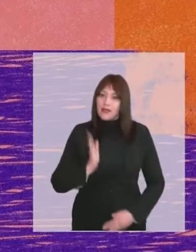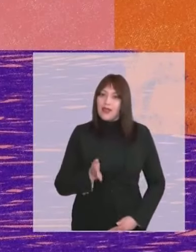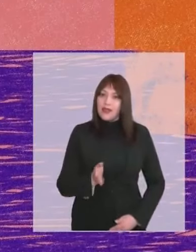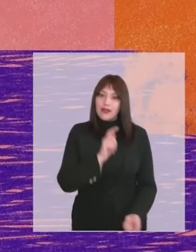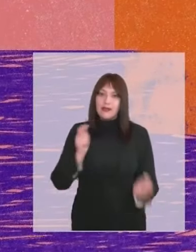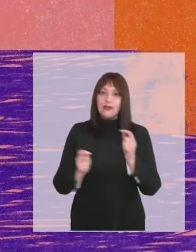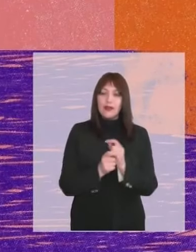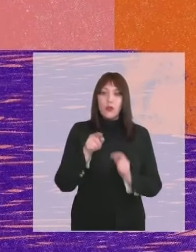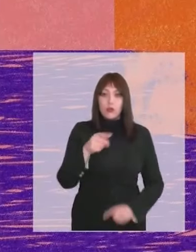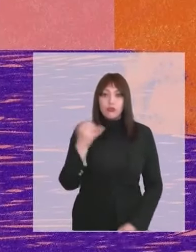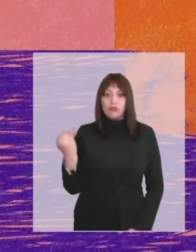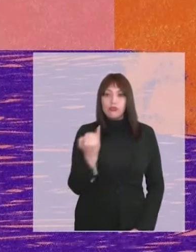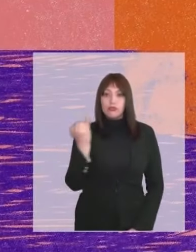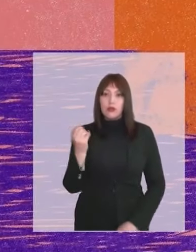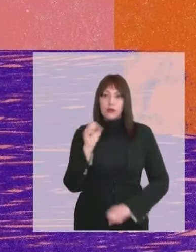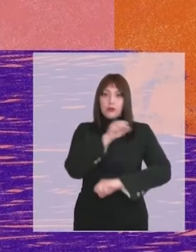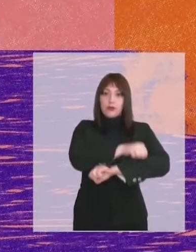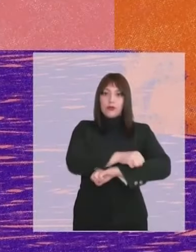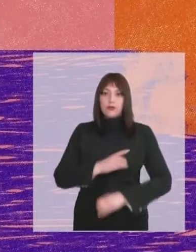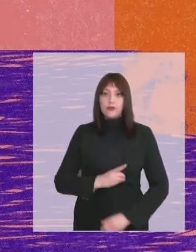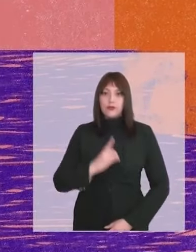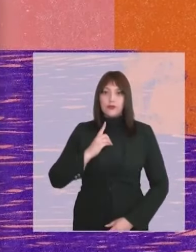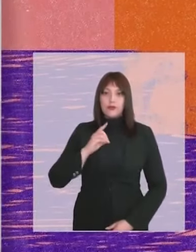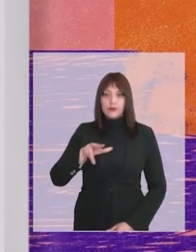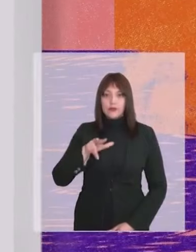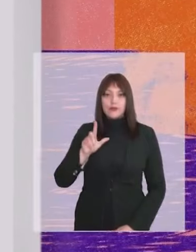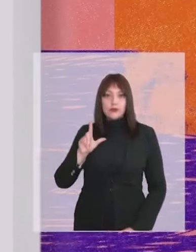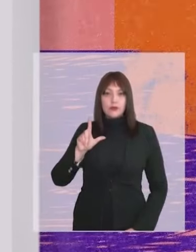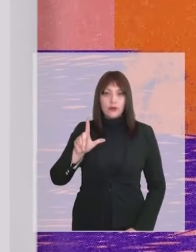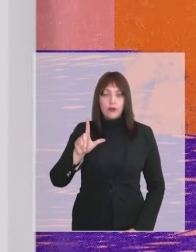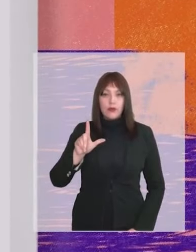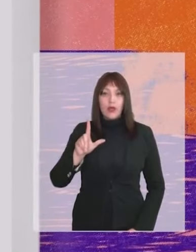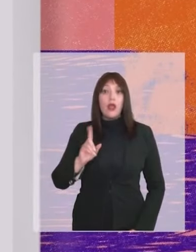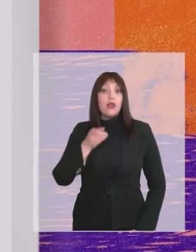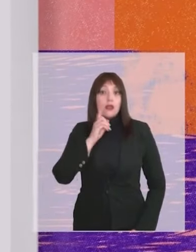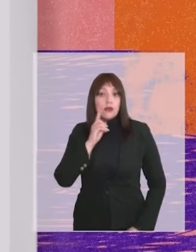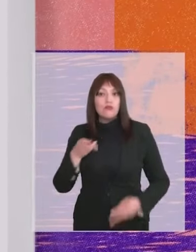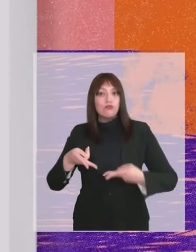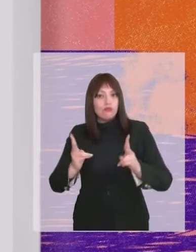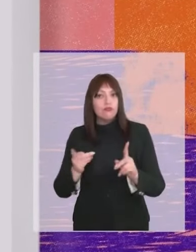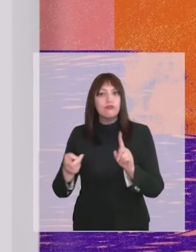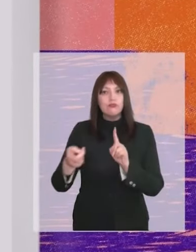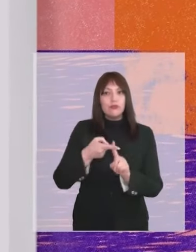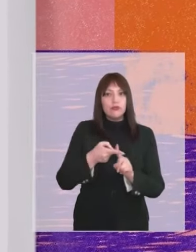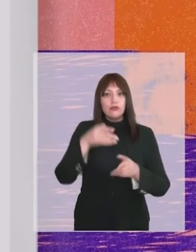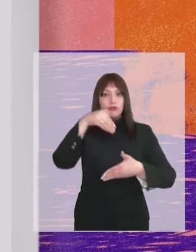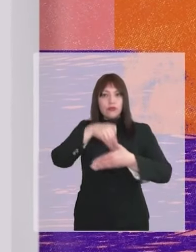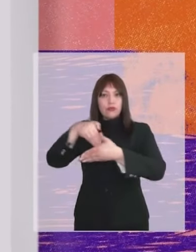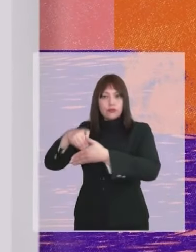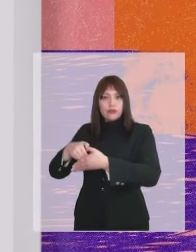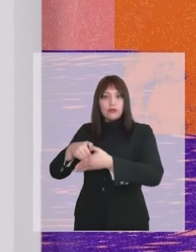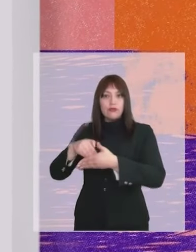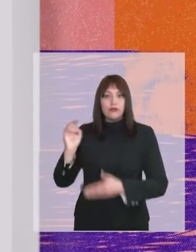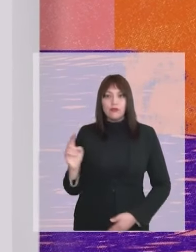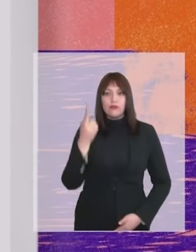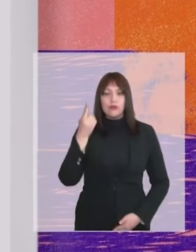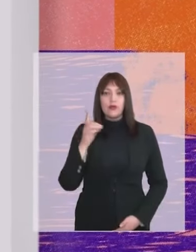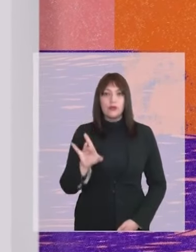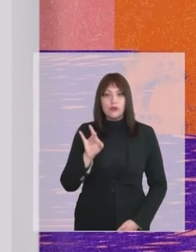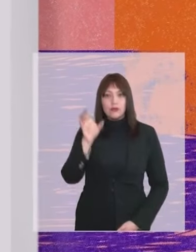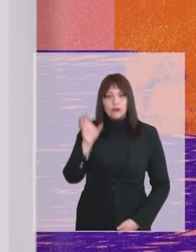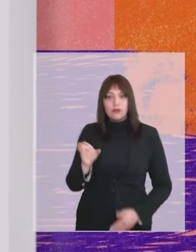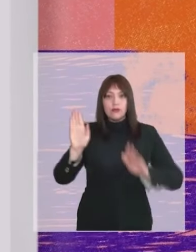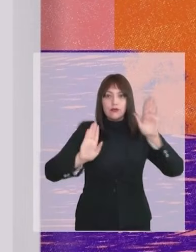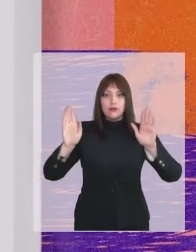debe seguir cambiando. Si eres independiente o de apruebo dignidad, este 18 de julio tienes derecho a participar en las primarias de donde saldrá el